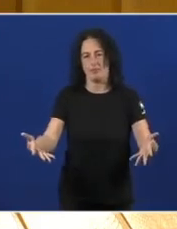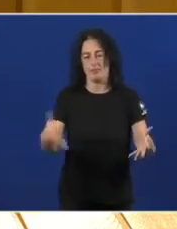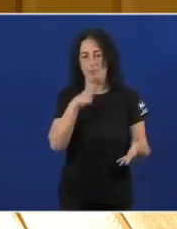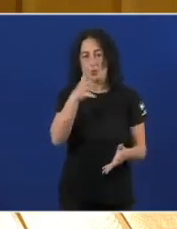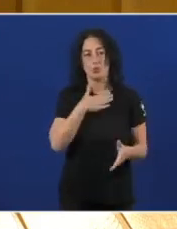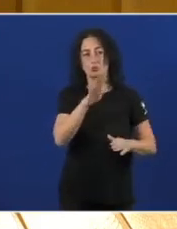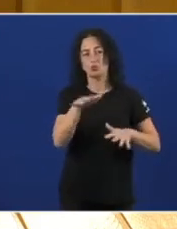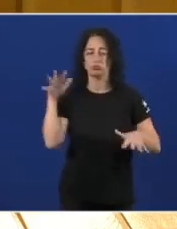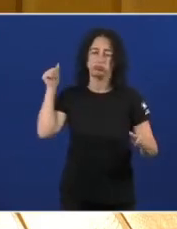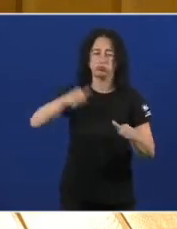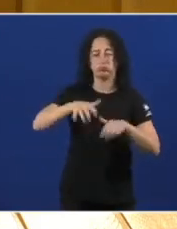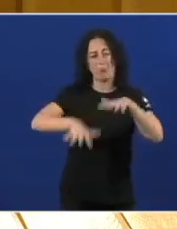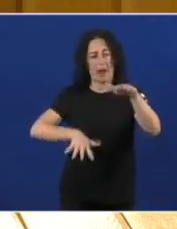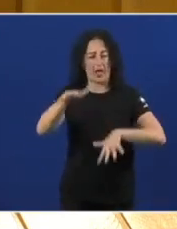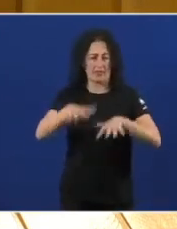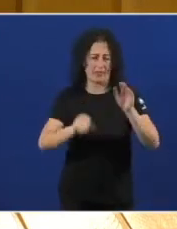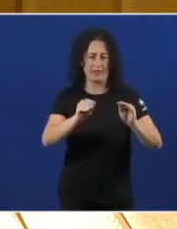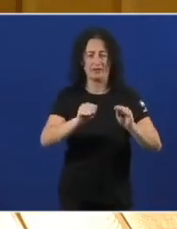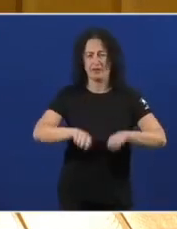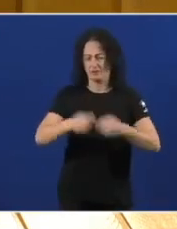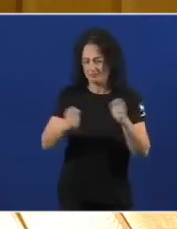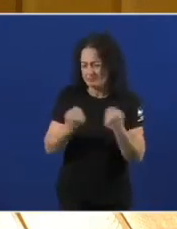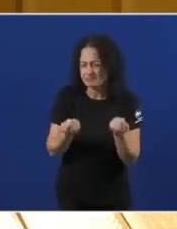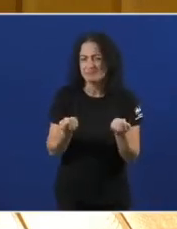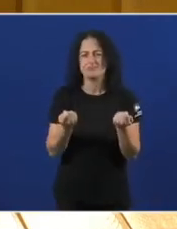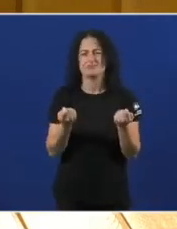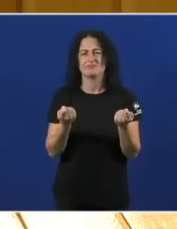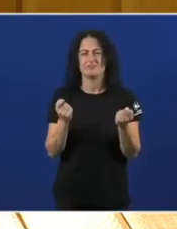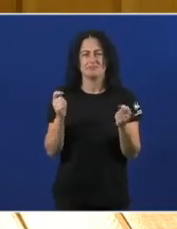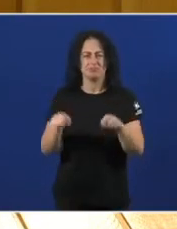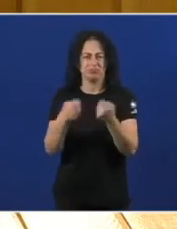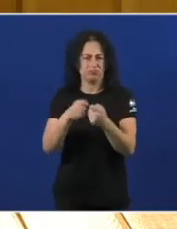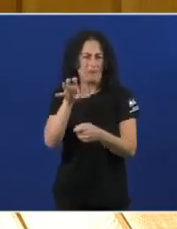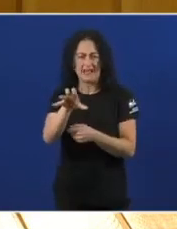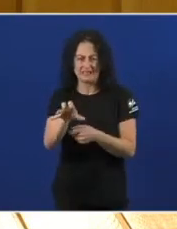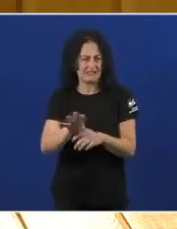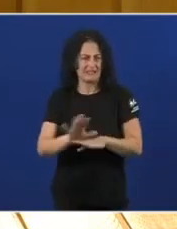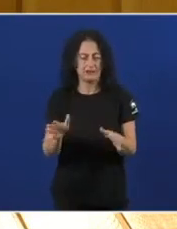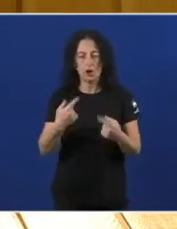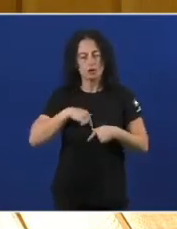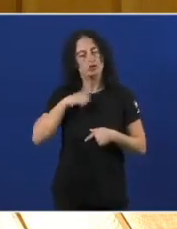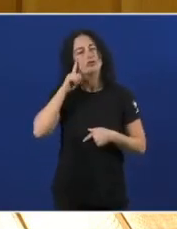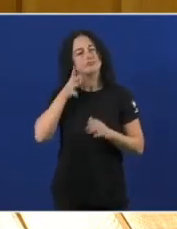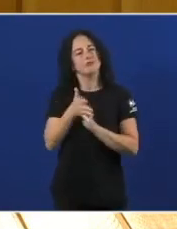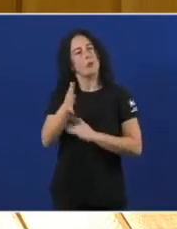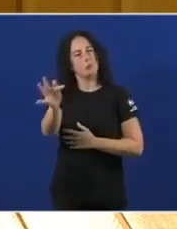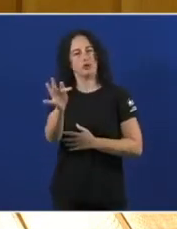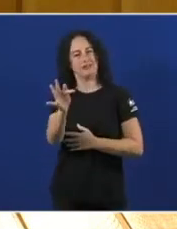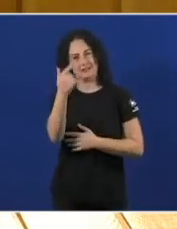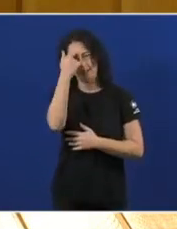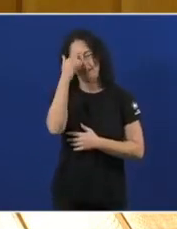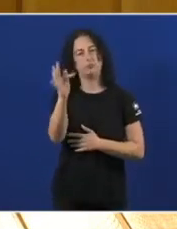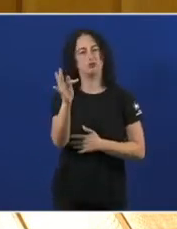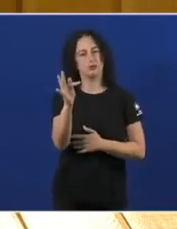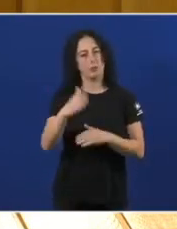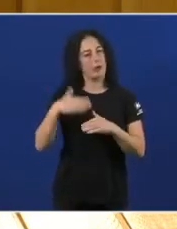balance De doce anos De destrucción De deconstricción De demolición Do país No BNG Somos optimistas Somos optimistas